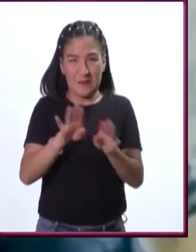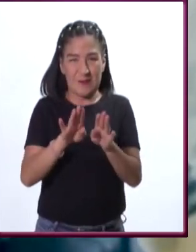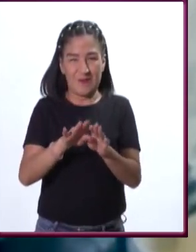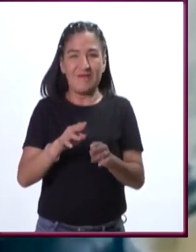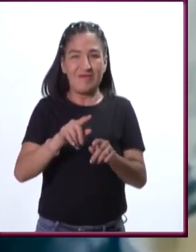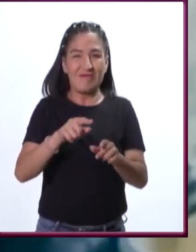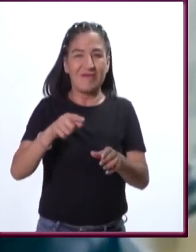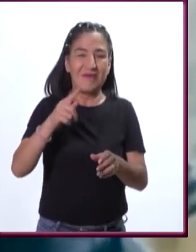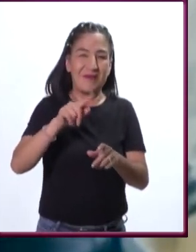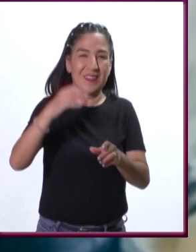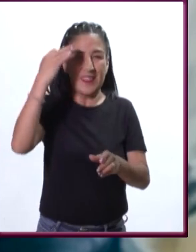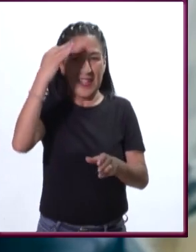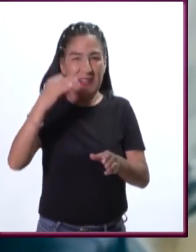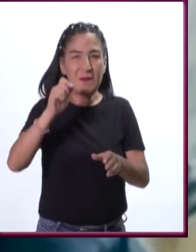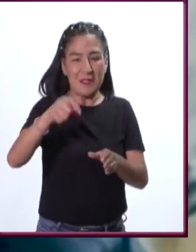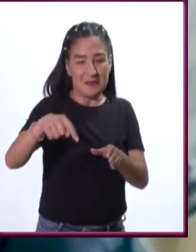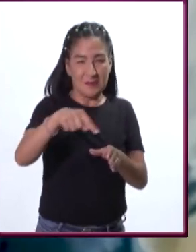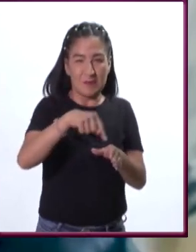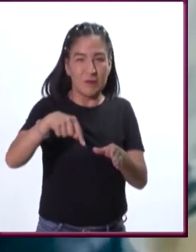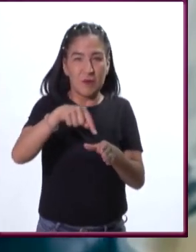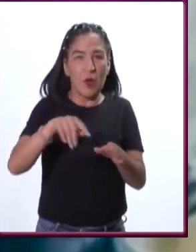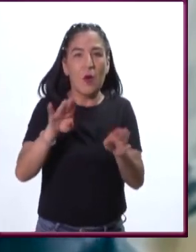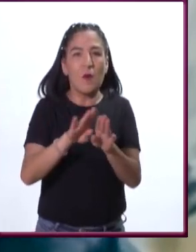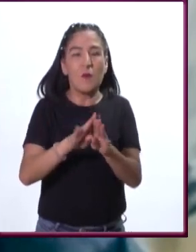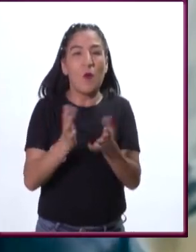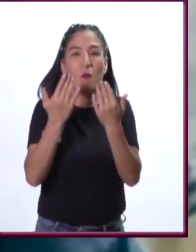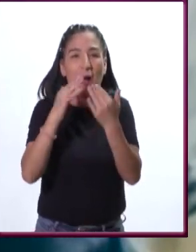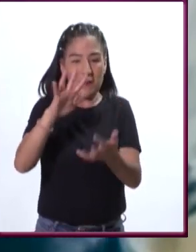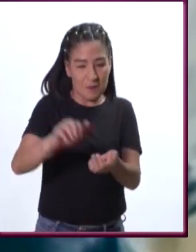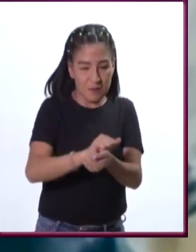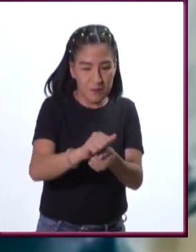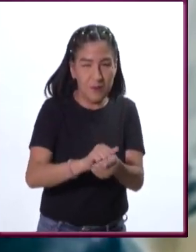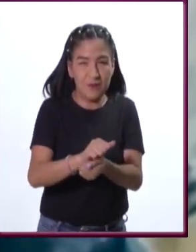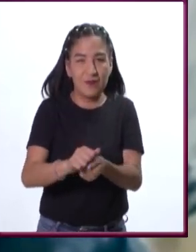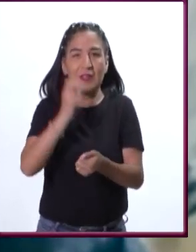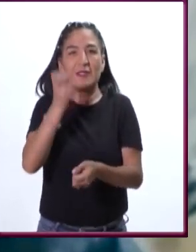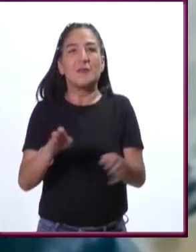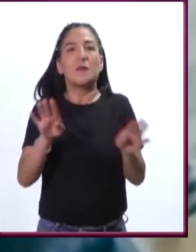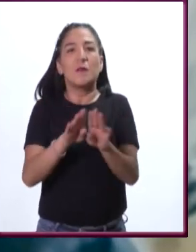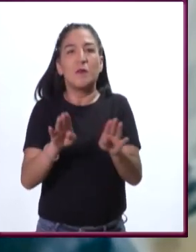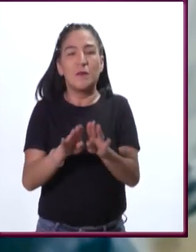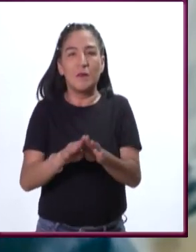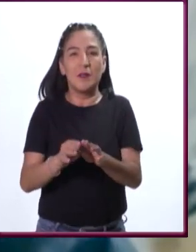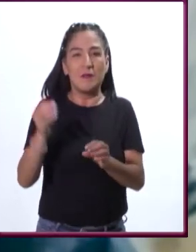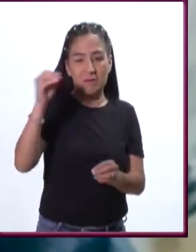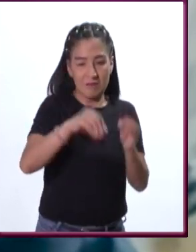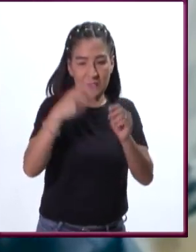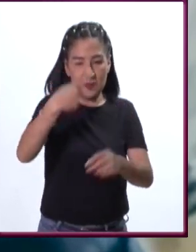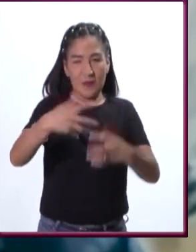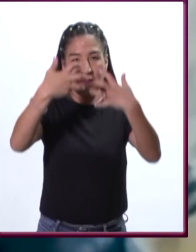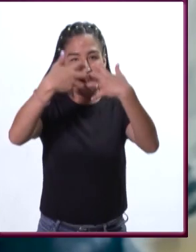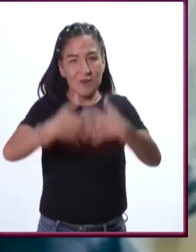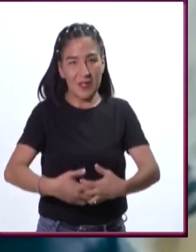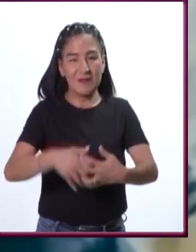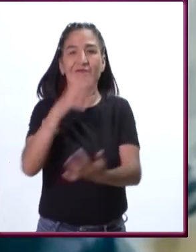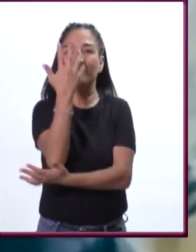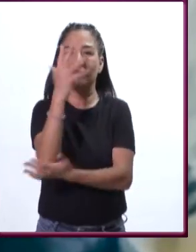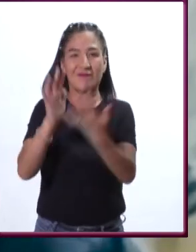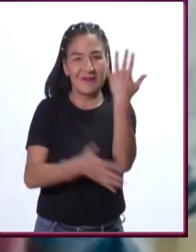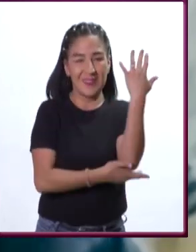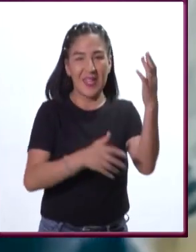rango, en el que no se destruye la estructura funcional de los